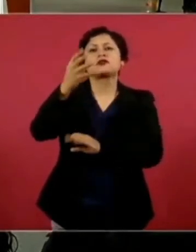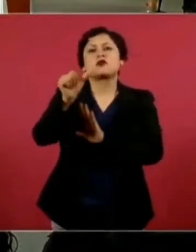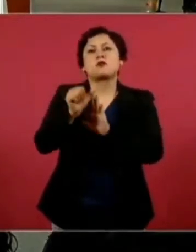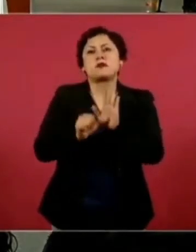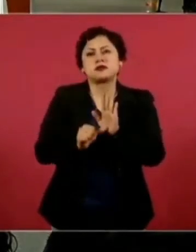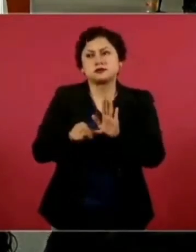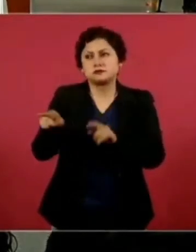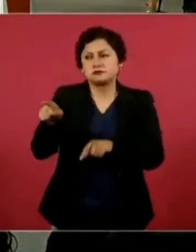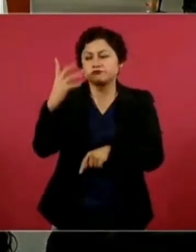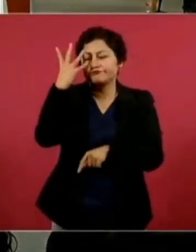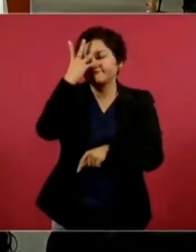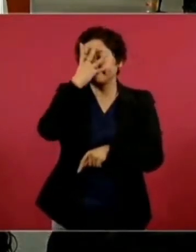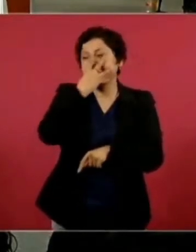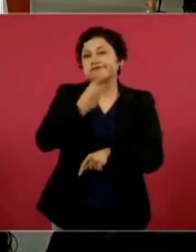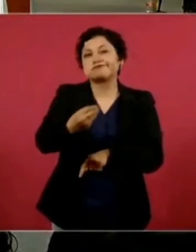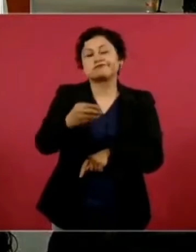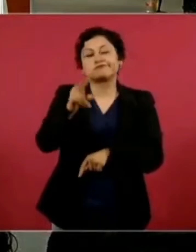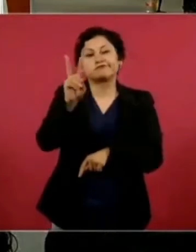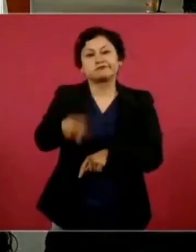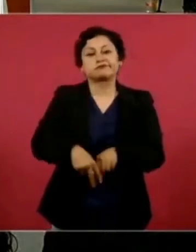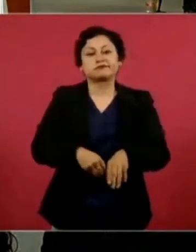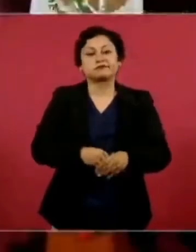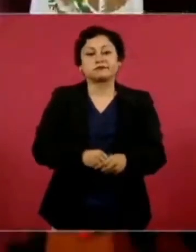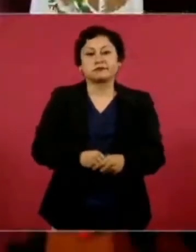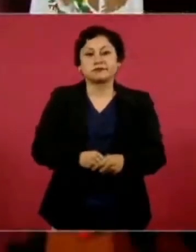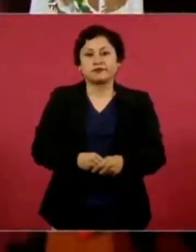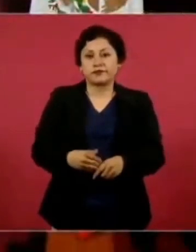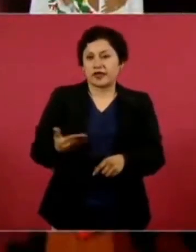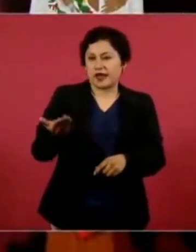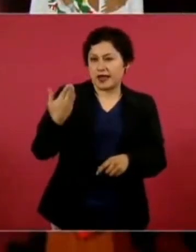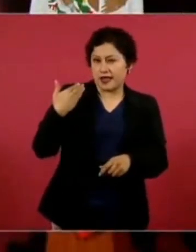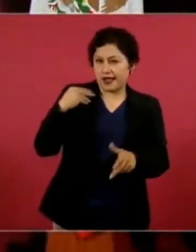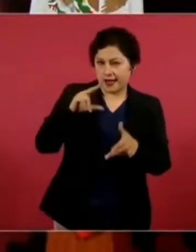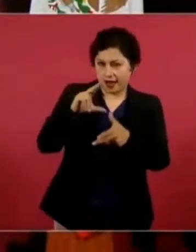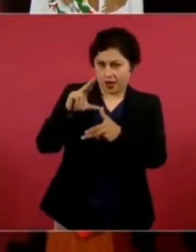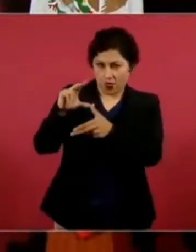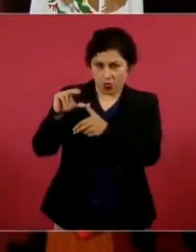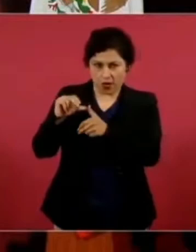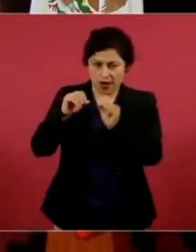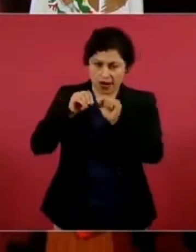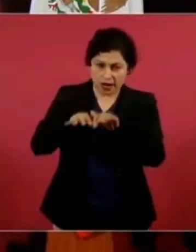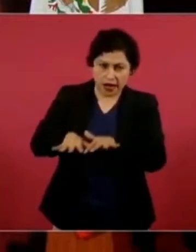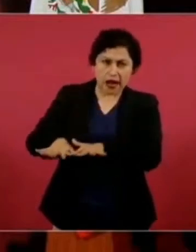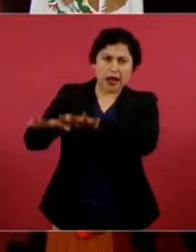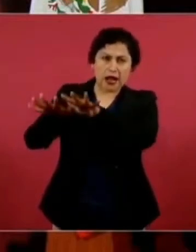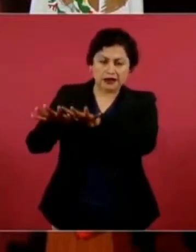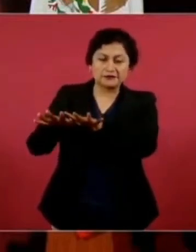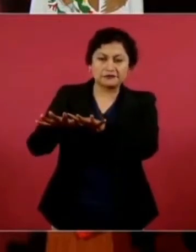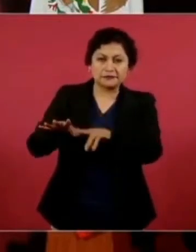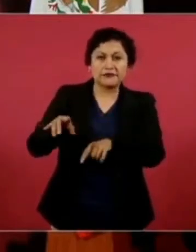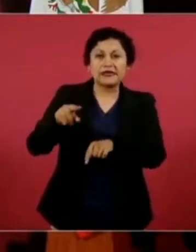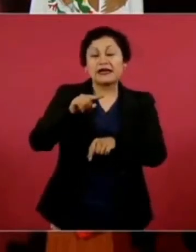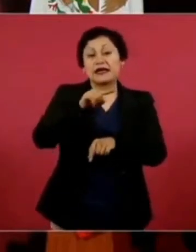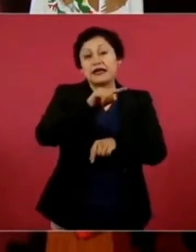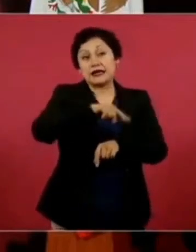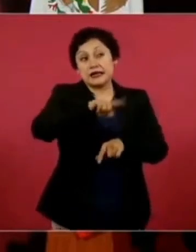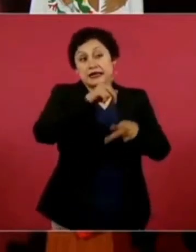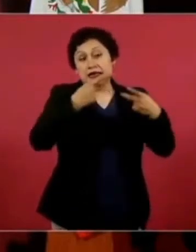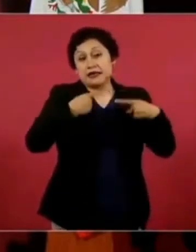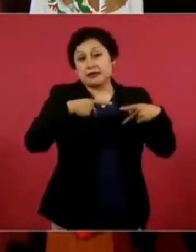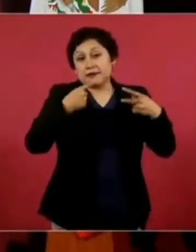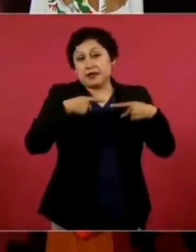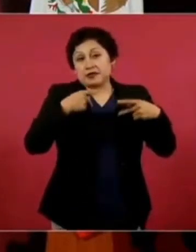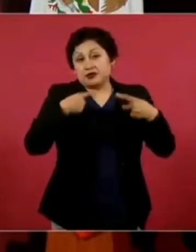Ahora, con el huracán, nuestros adversarios, que están